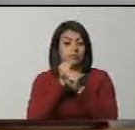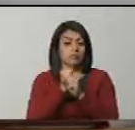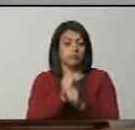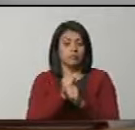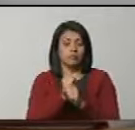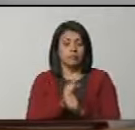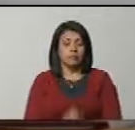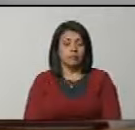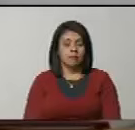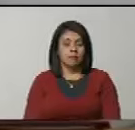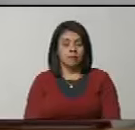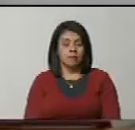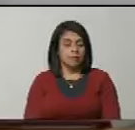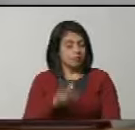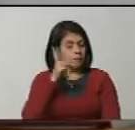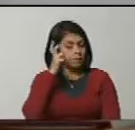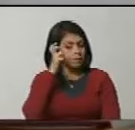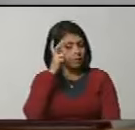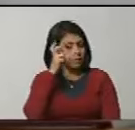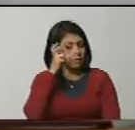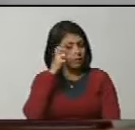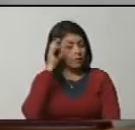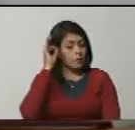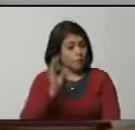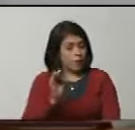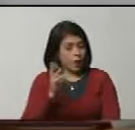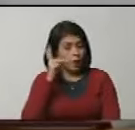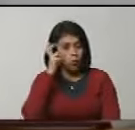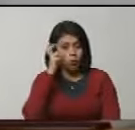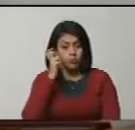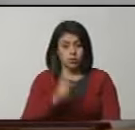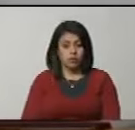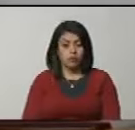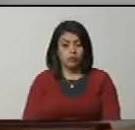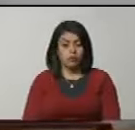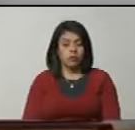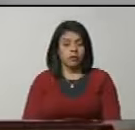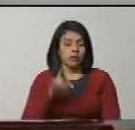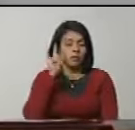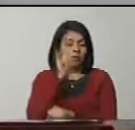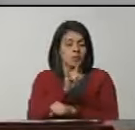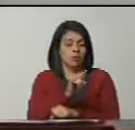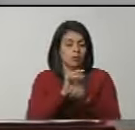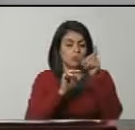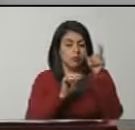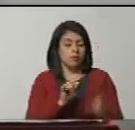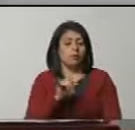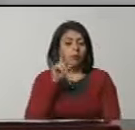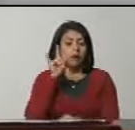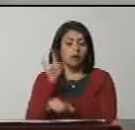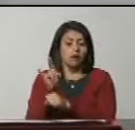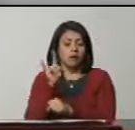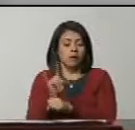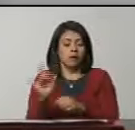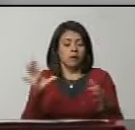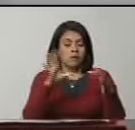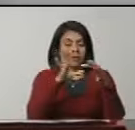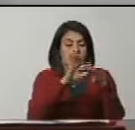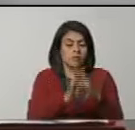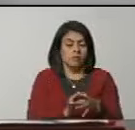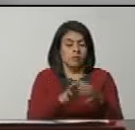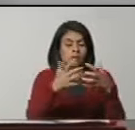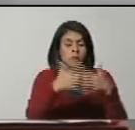Espero que estén escuchando y escuchando bien los traidores a la patria que se pusieron del lado de las